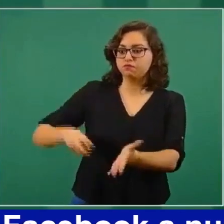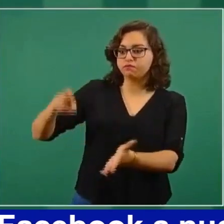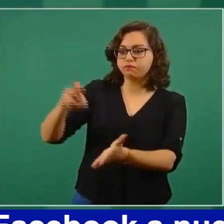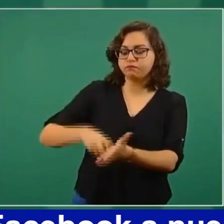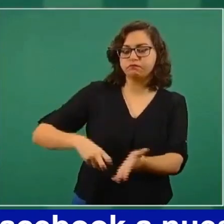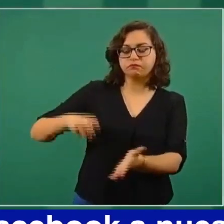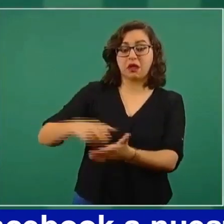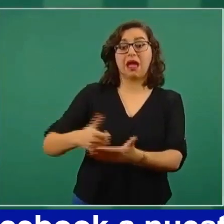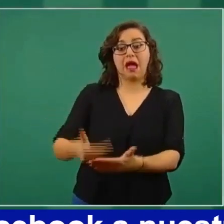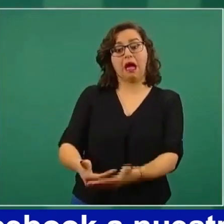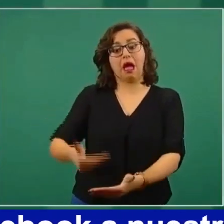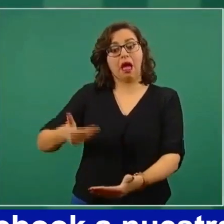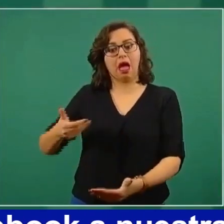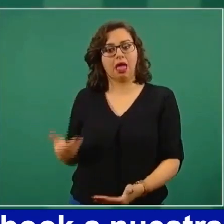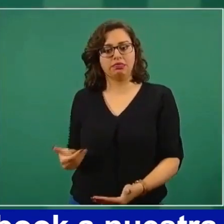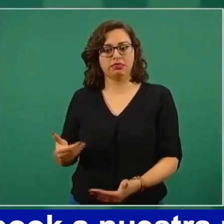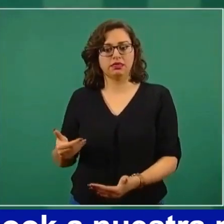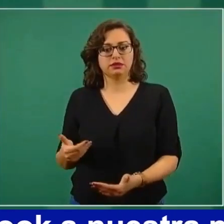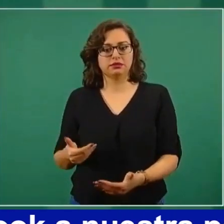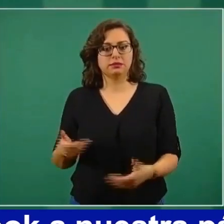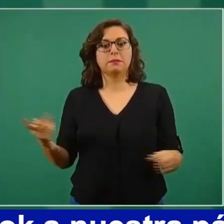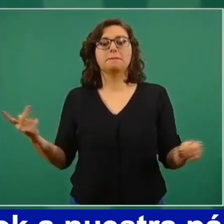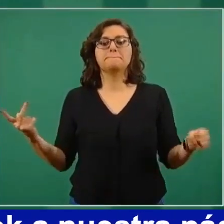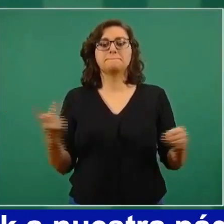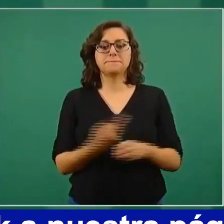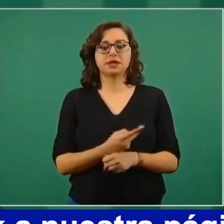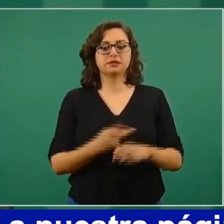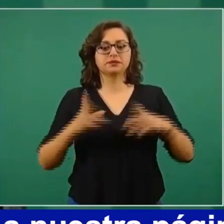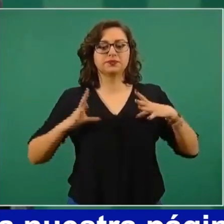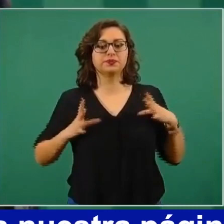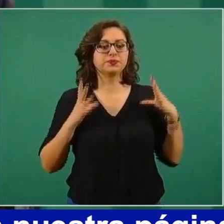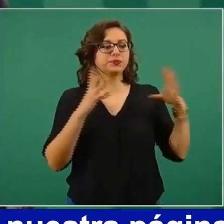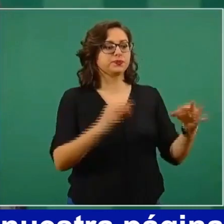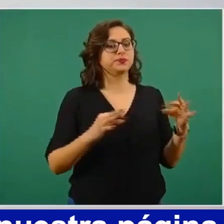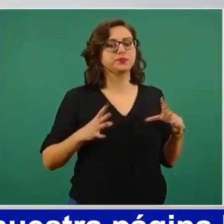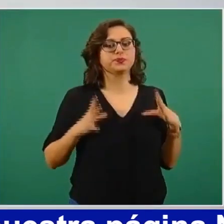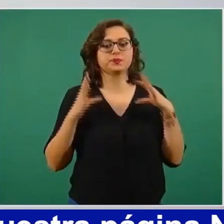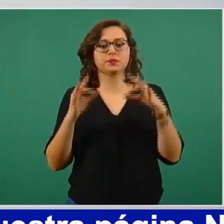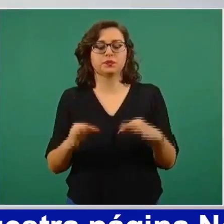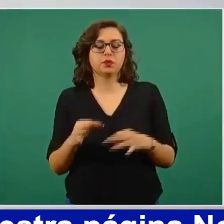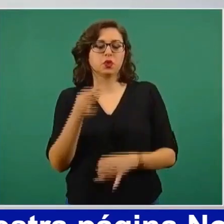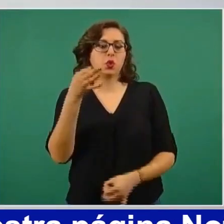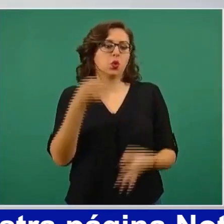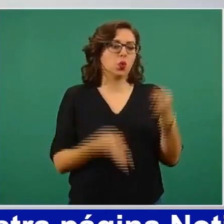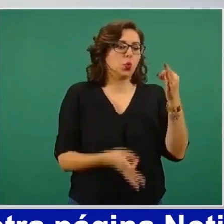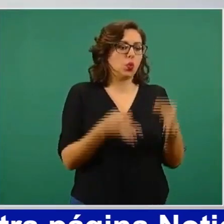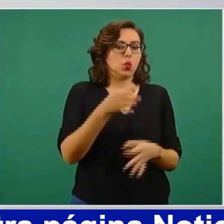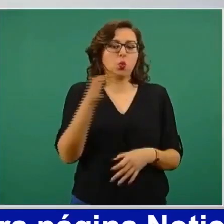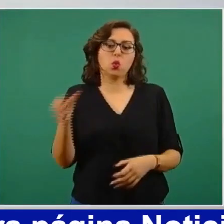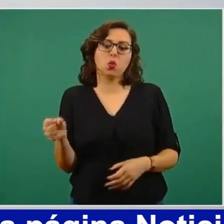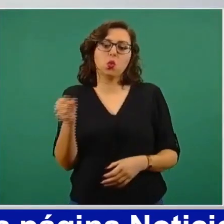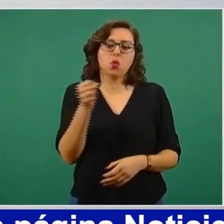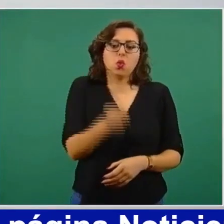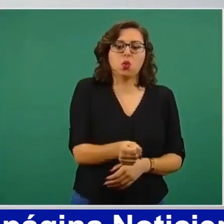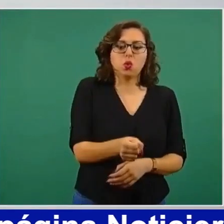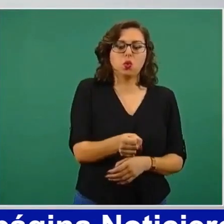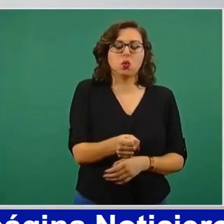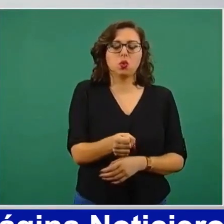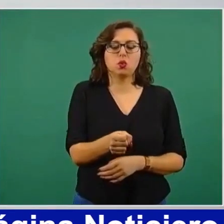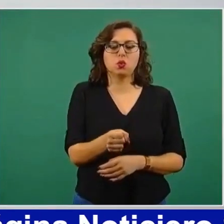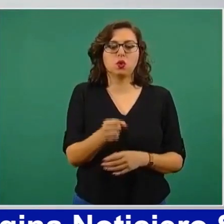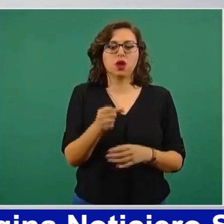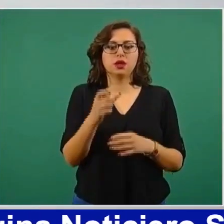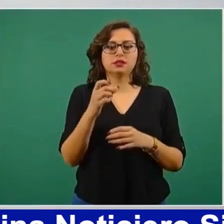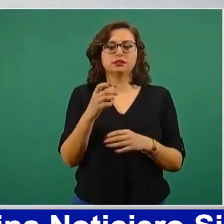a reforzar como respaldo las hidroeléctricas de la Comisión Federal de Electricidad. Y esos